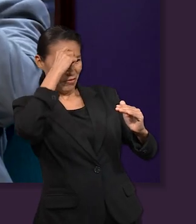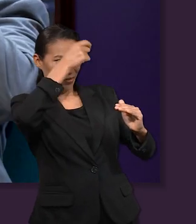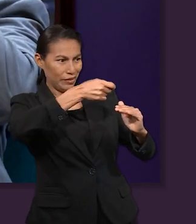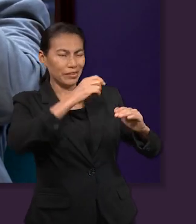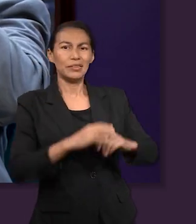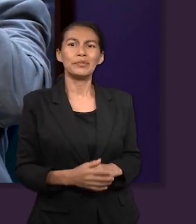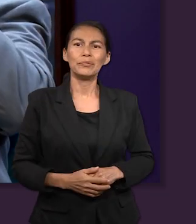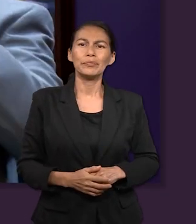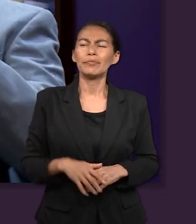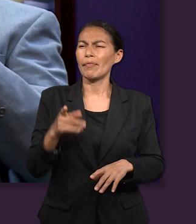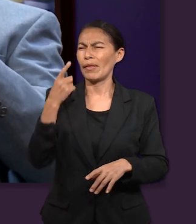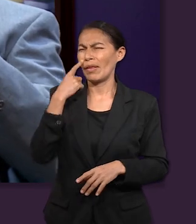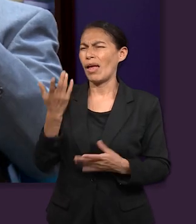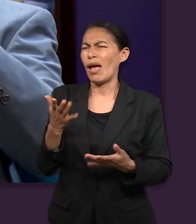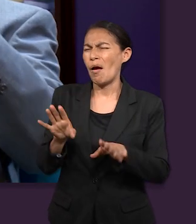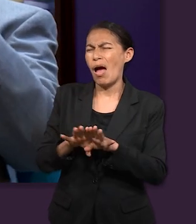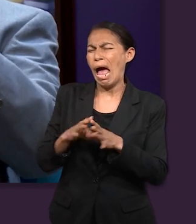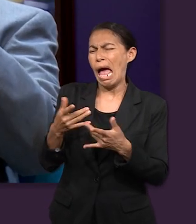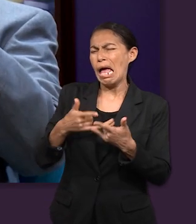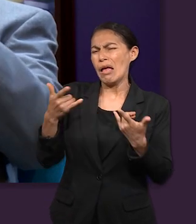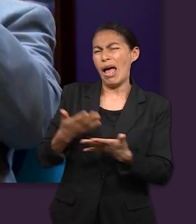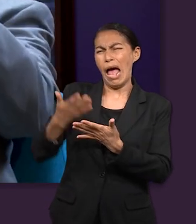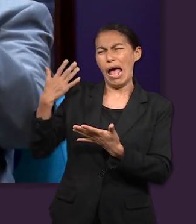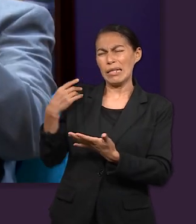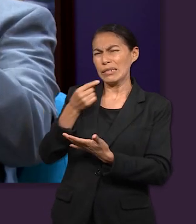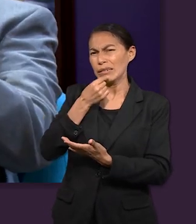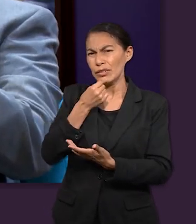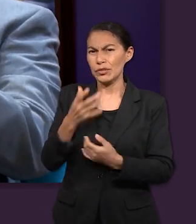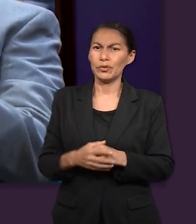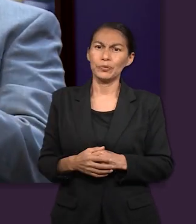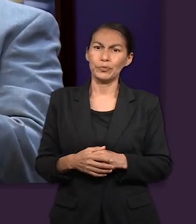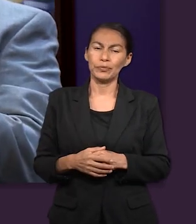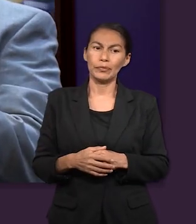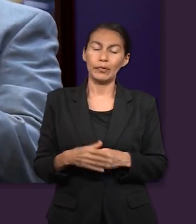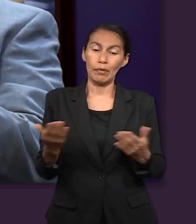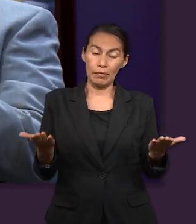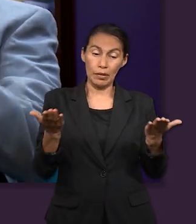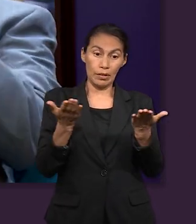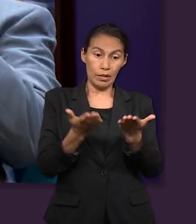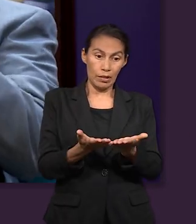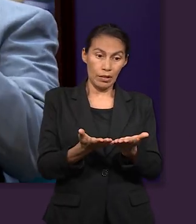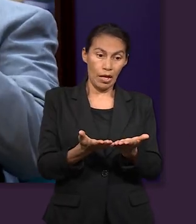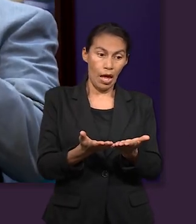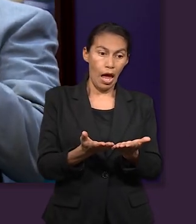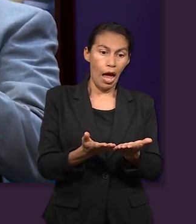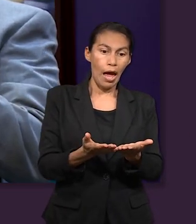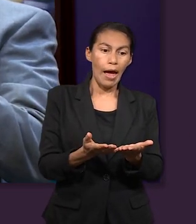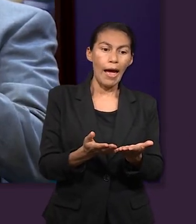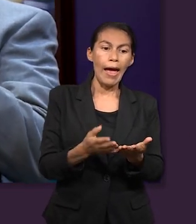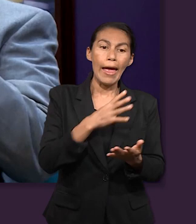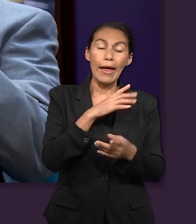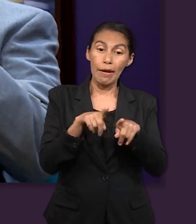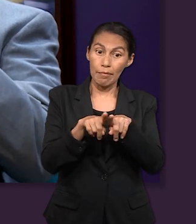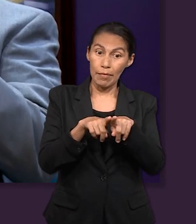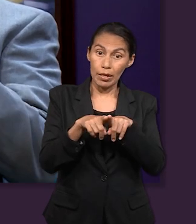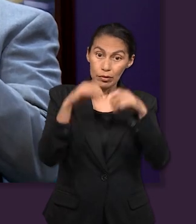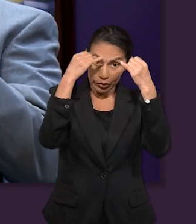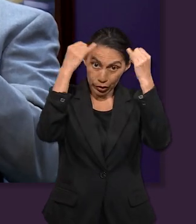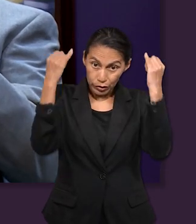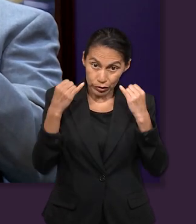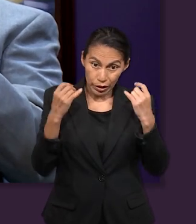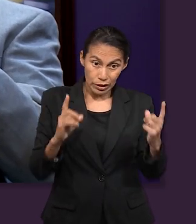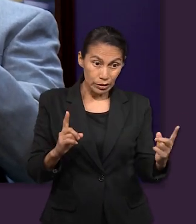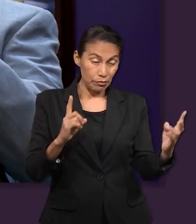Que cuando se presentan los hermanos de José con Faraón, José los aconseja de que ellos